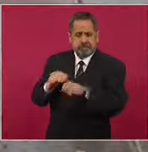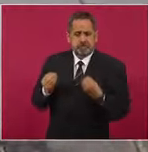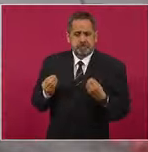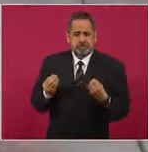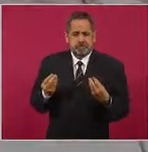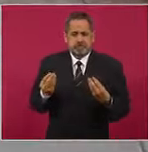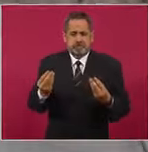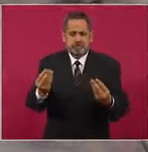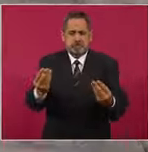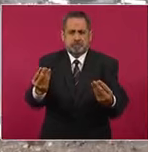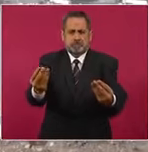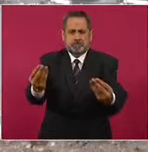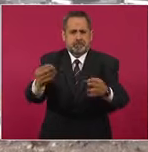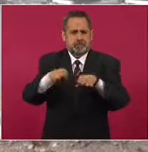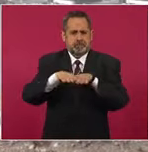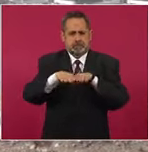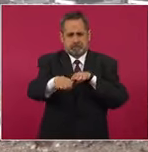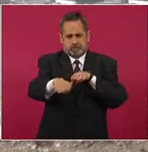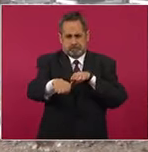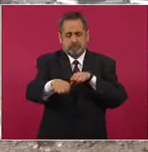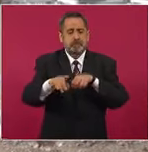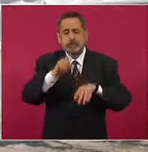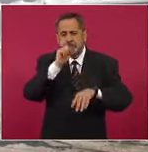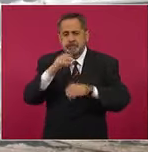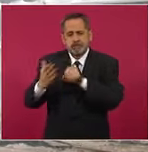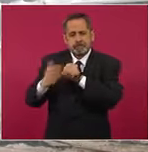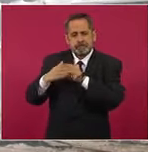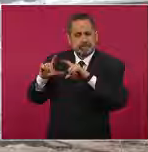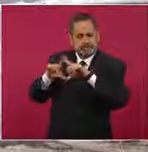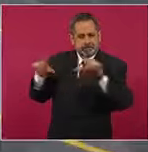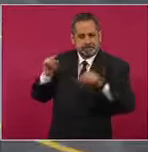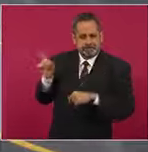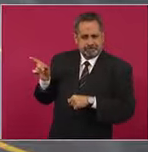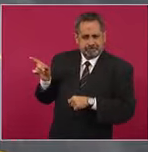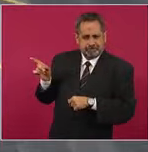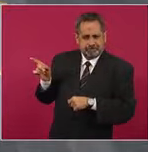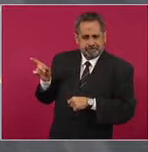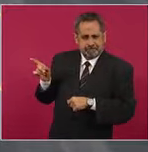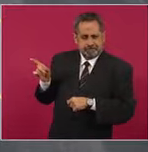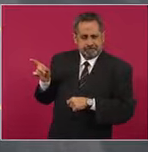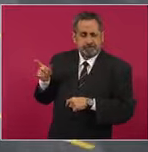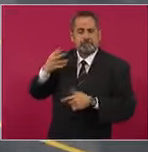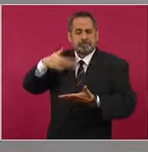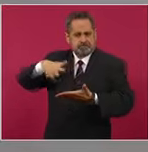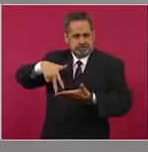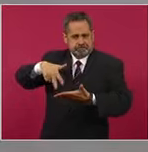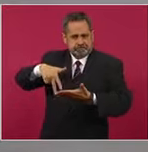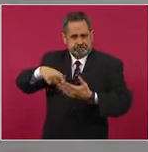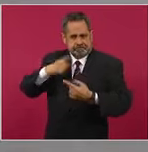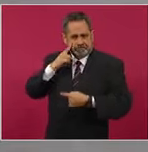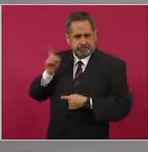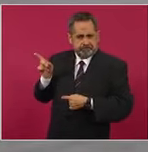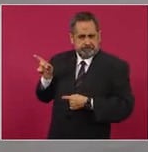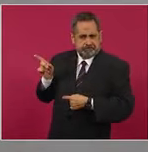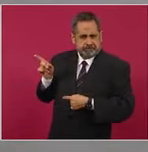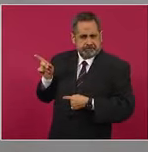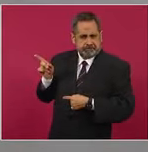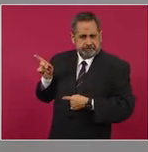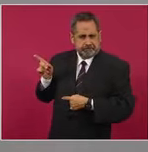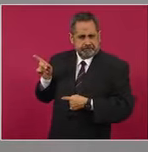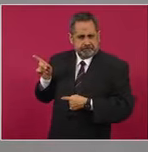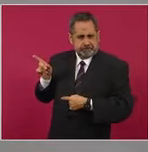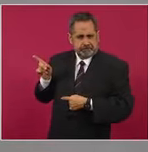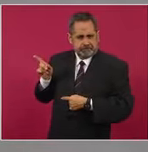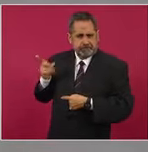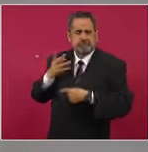los sistemas de luces, así como instalación de señalamientos, letreros y aplicación de pintura en pistas y calles de rodaje para el señalamiento